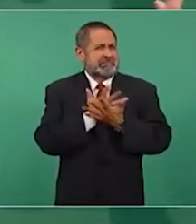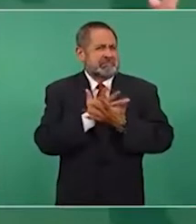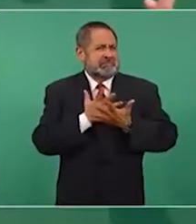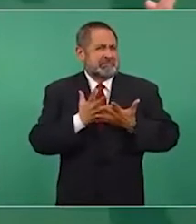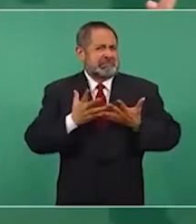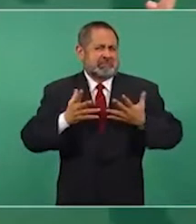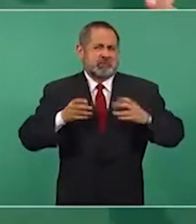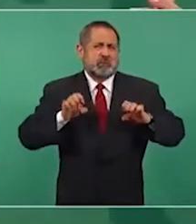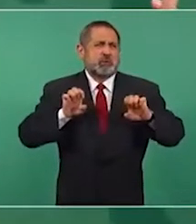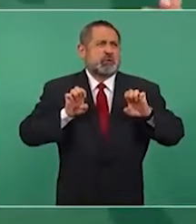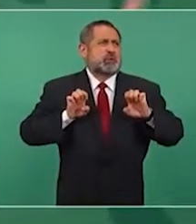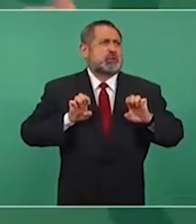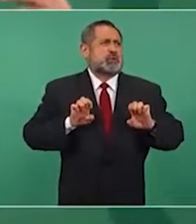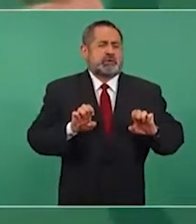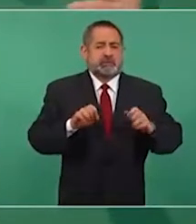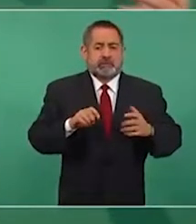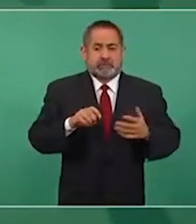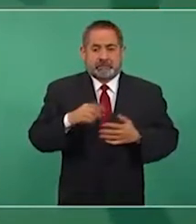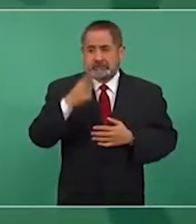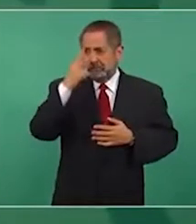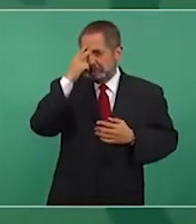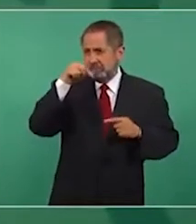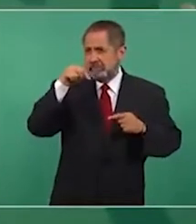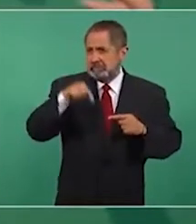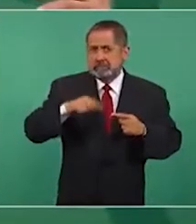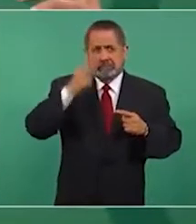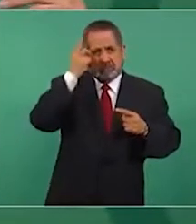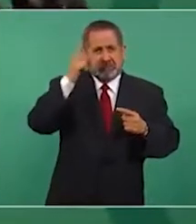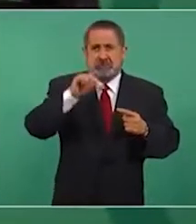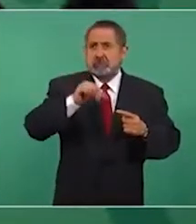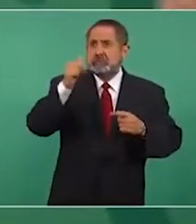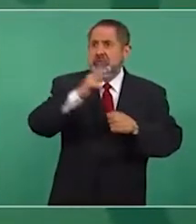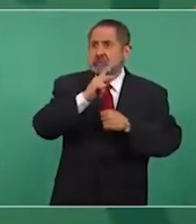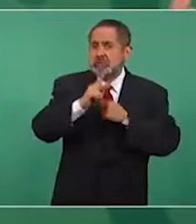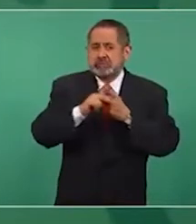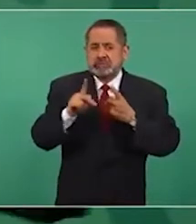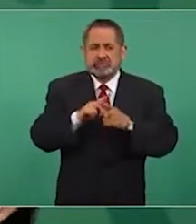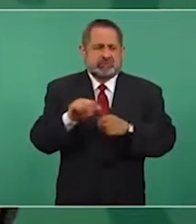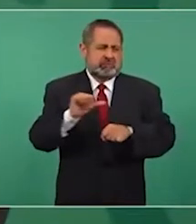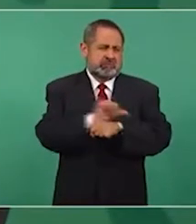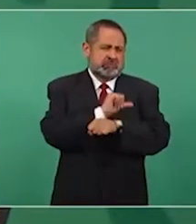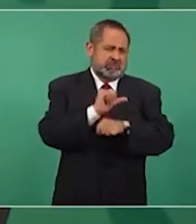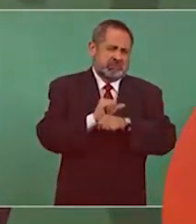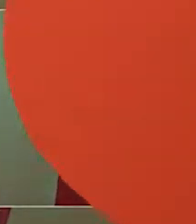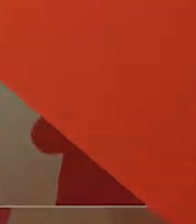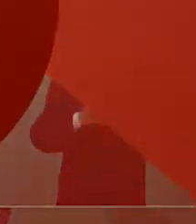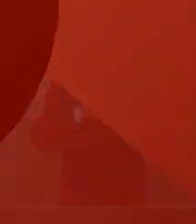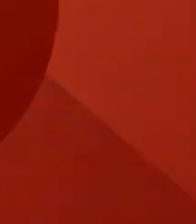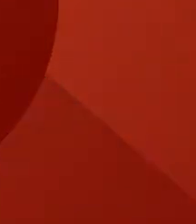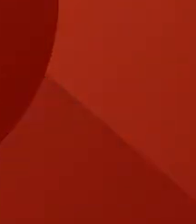en México, en el extranjero, carros últimos modelos.